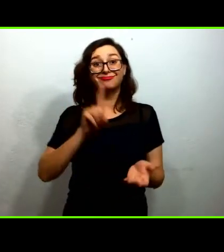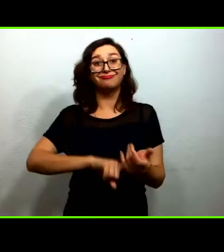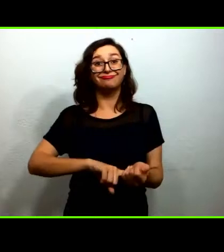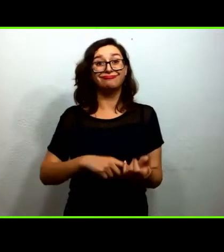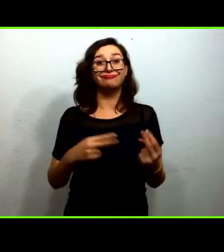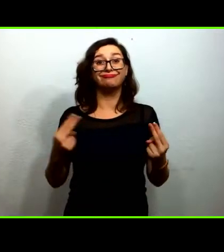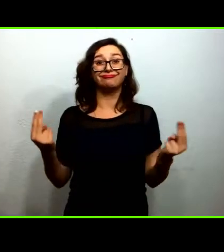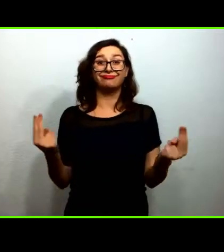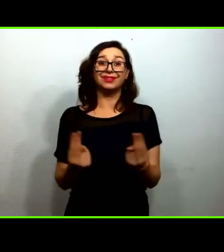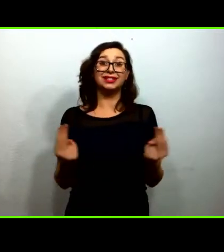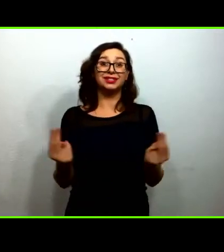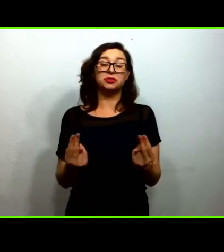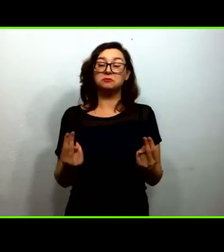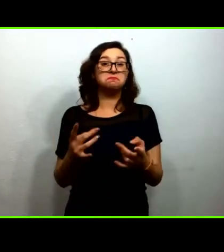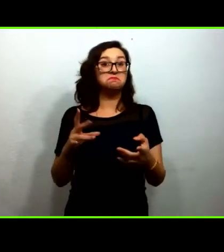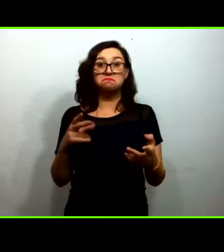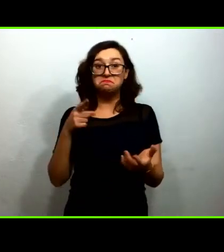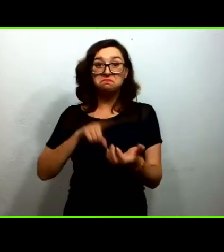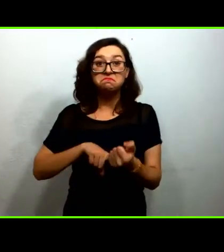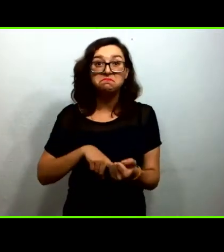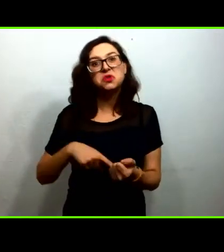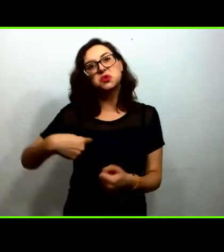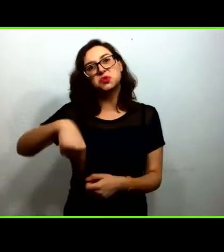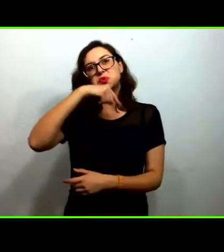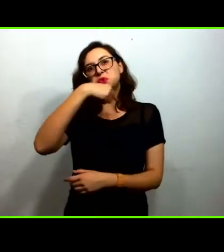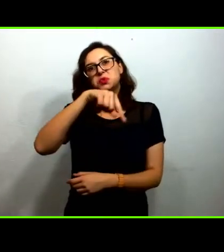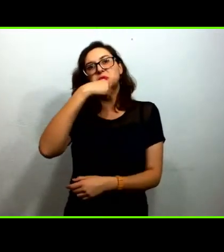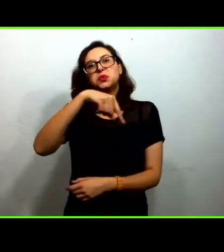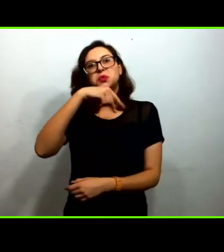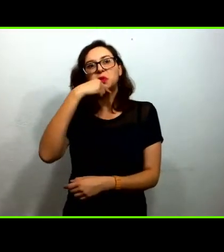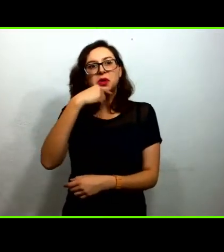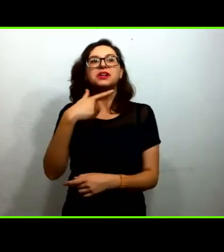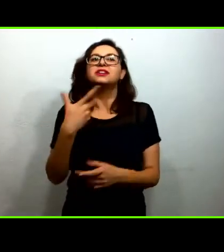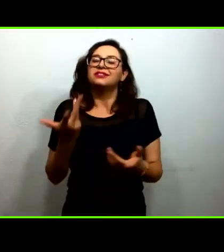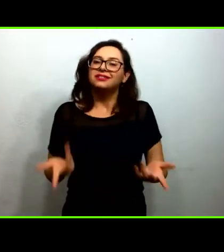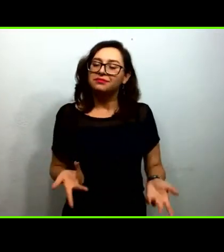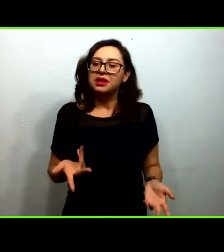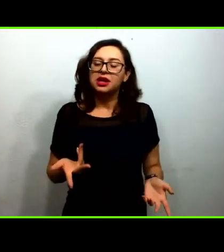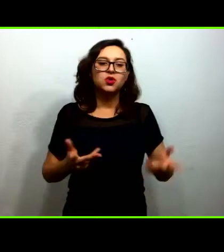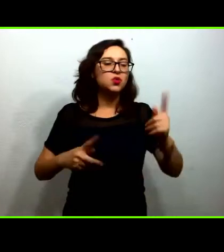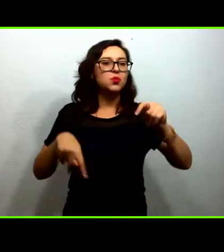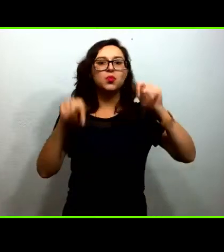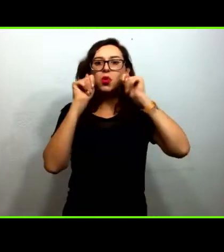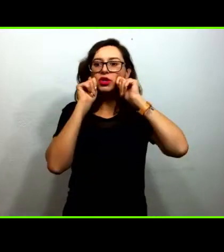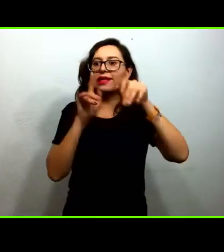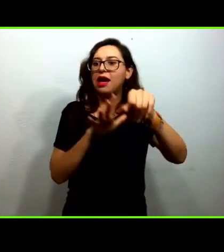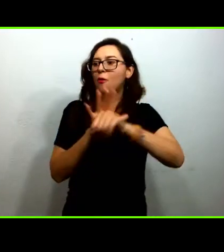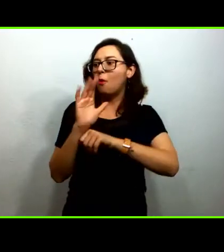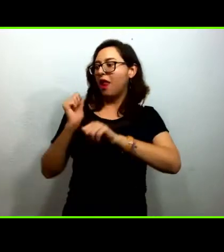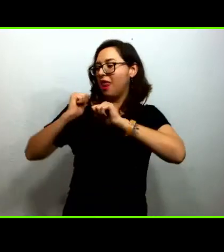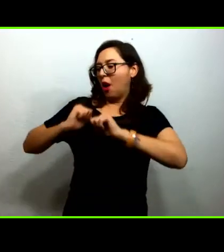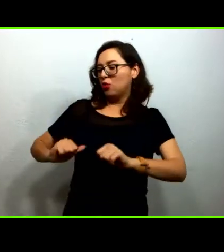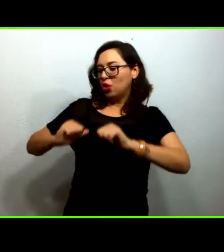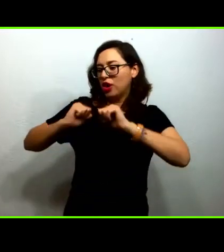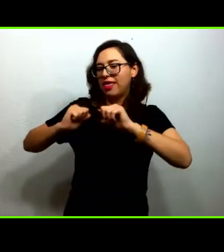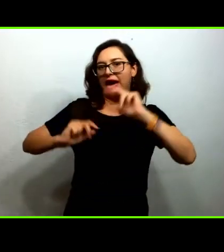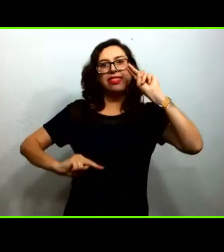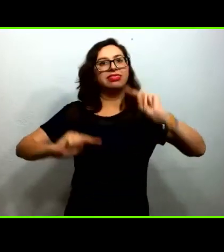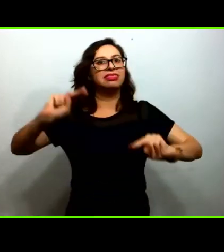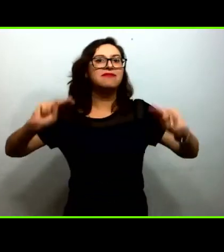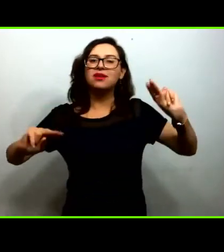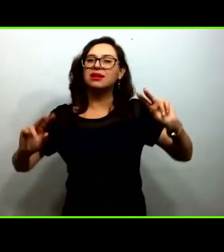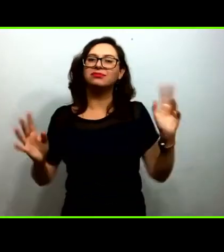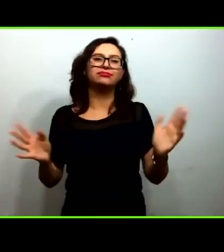independientemente del nivel jerárquico en que se construyan el sentido lo tendrán si